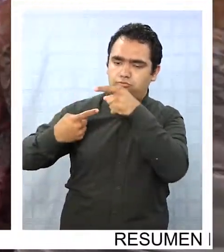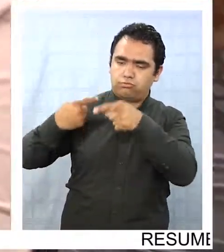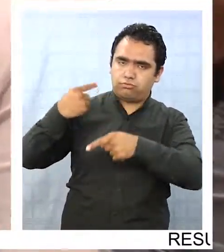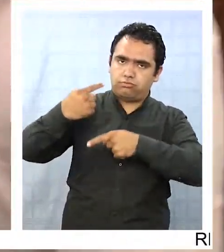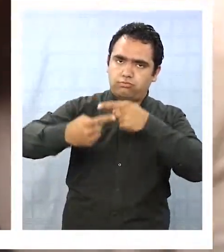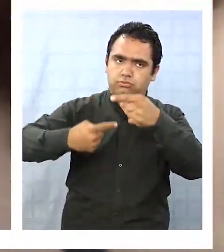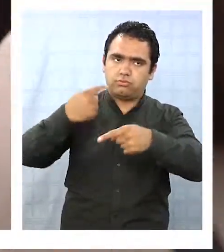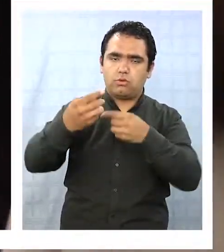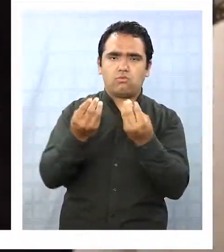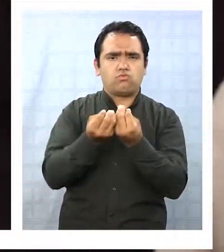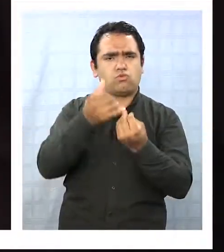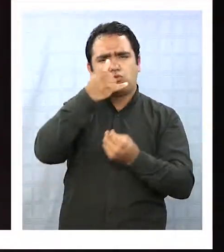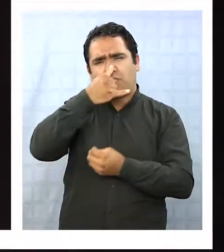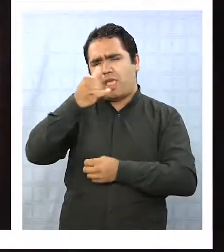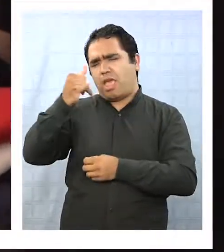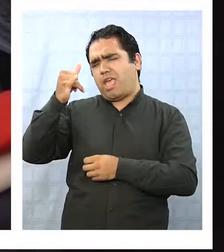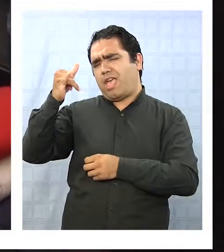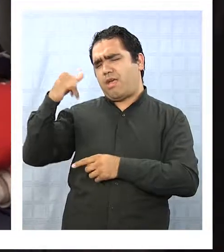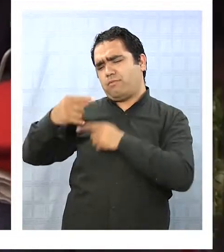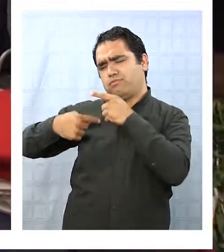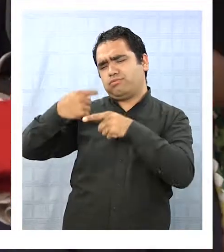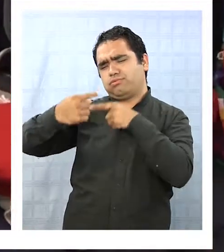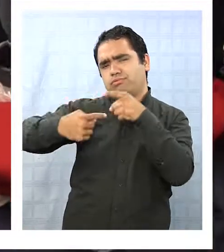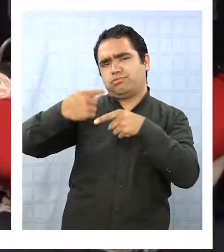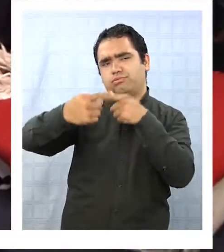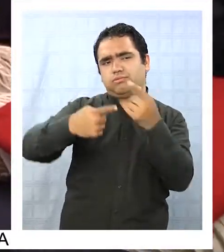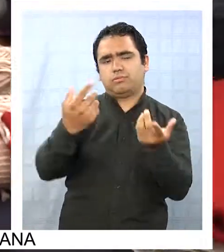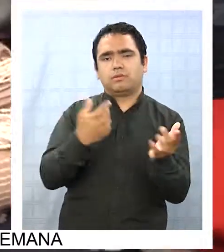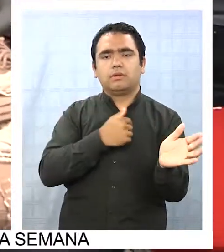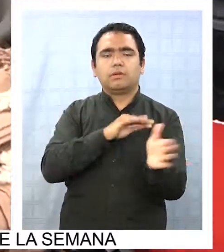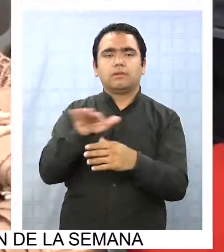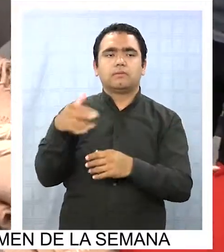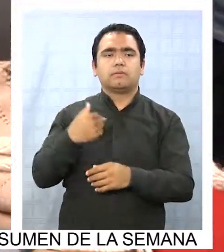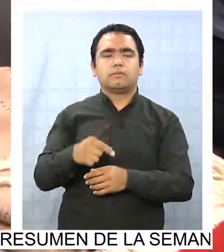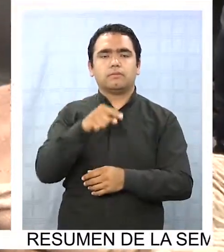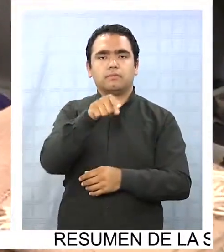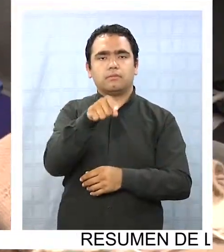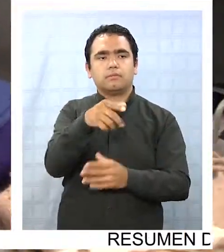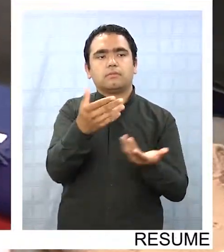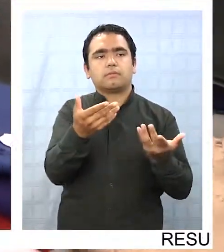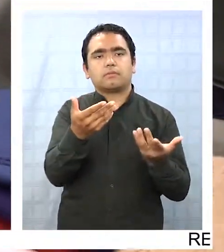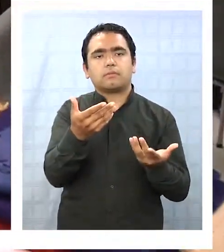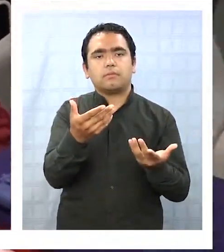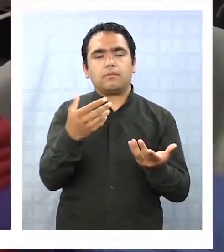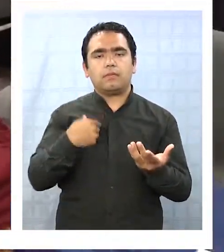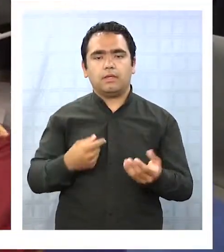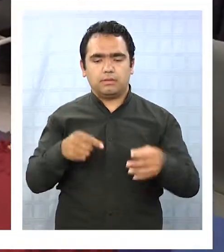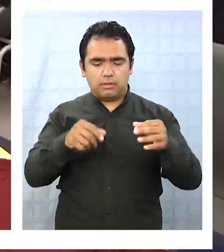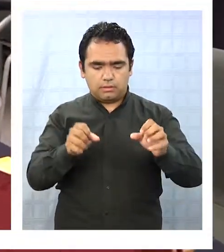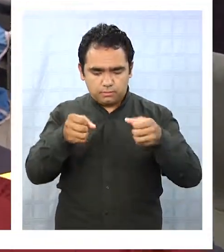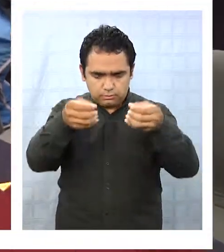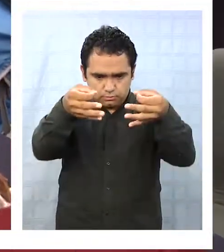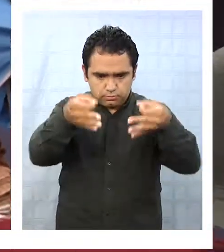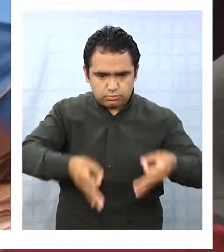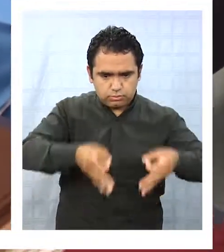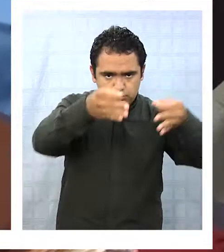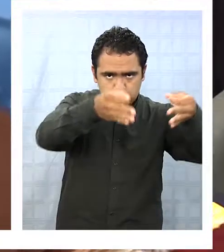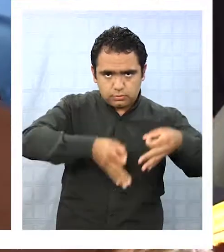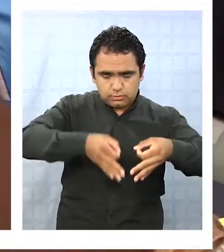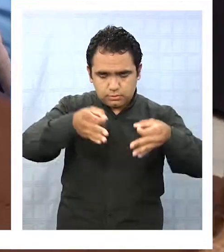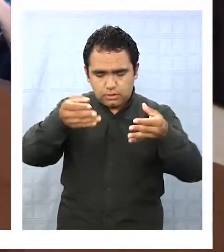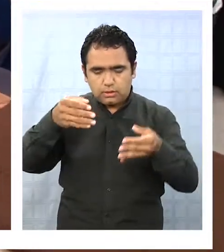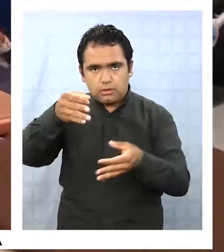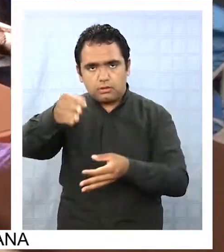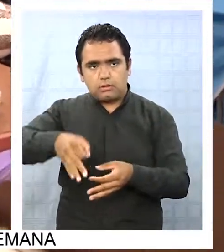explican las consultoras que asesoran a las artesanas. Son estacas tiradas al piso, palos, palos,